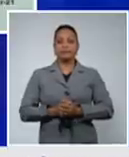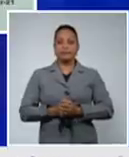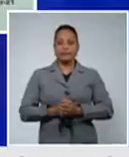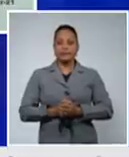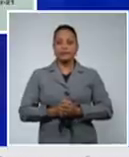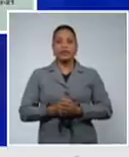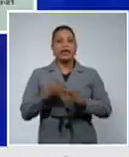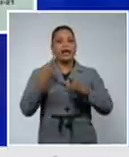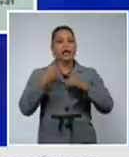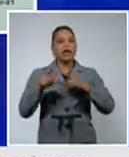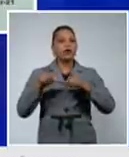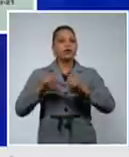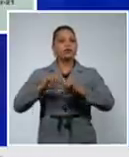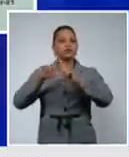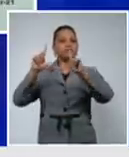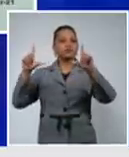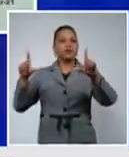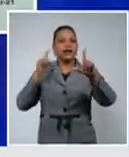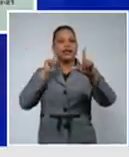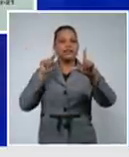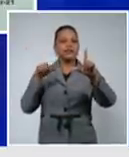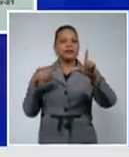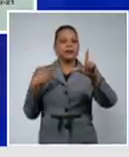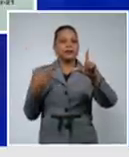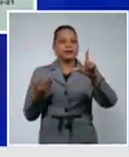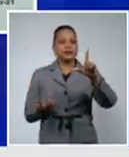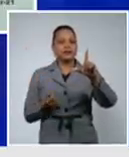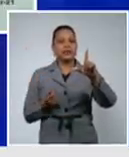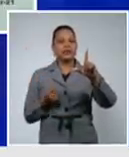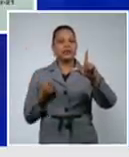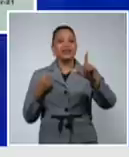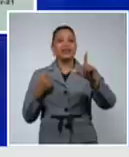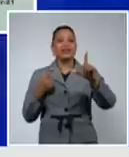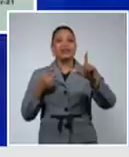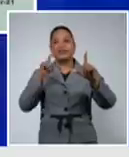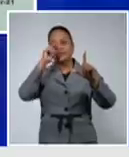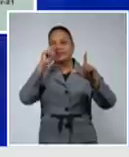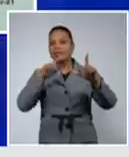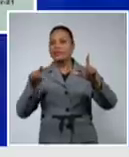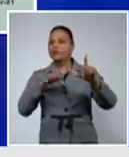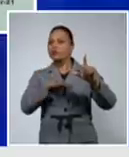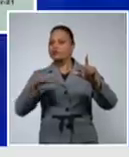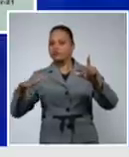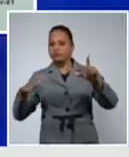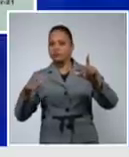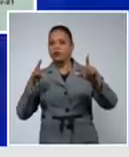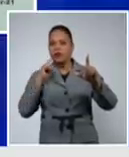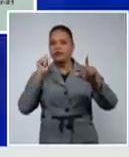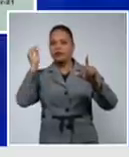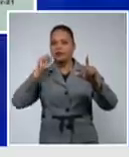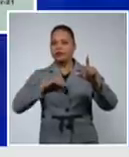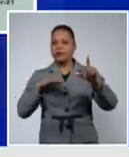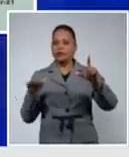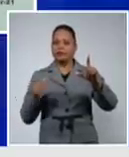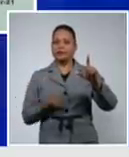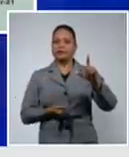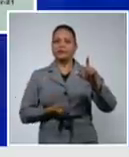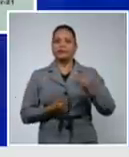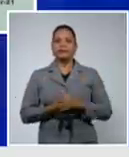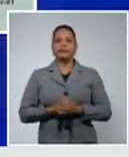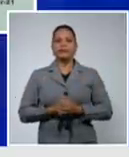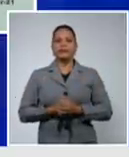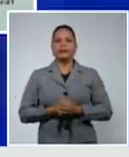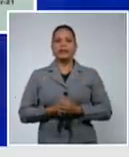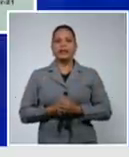gráfica ya va directamente a los casos en edades pediátricas que también la